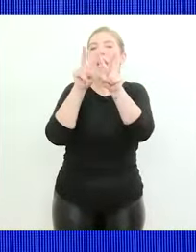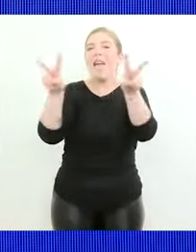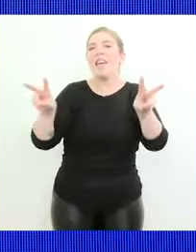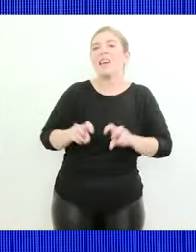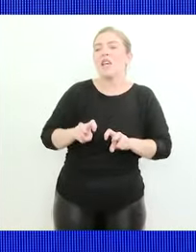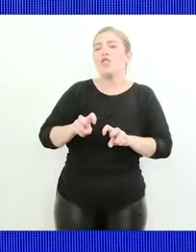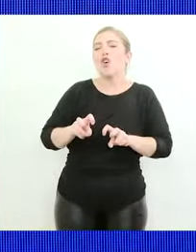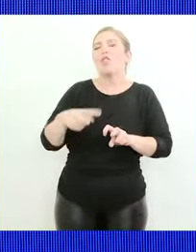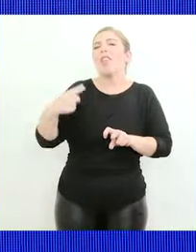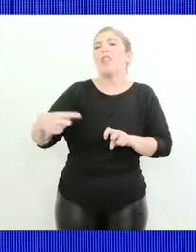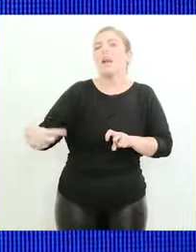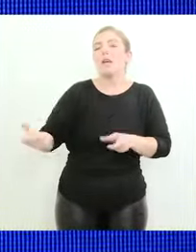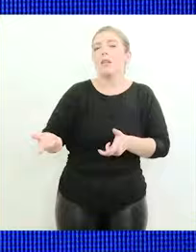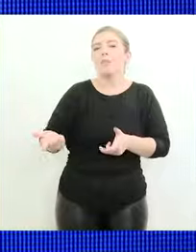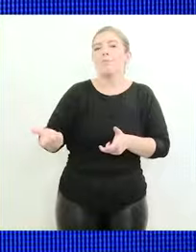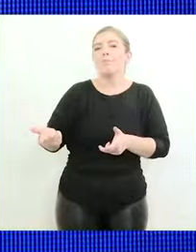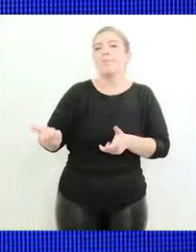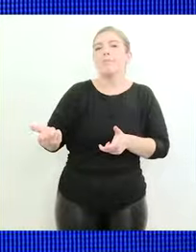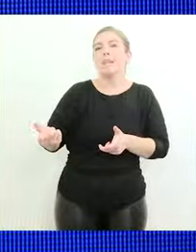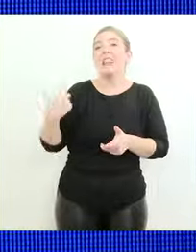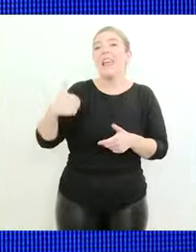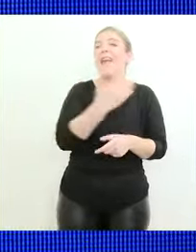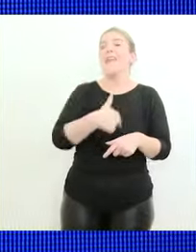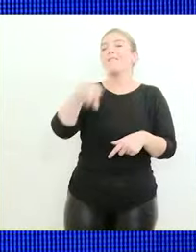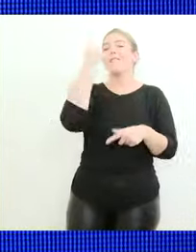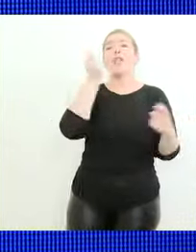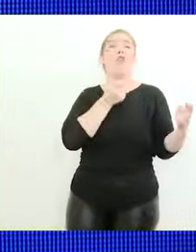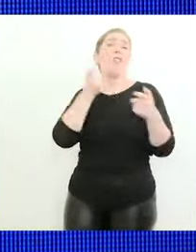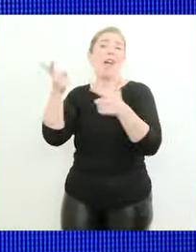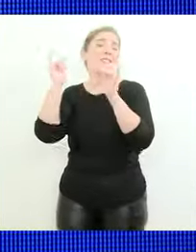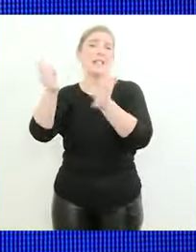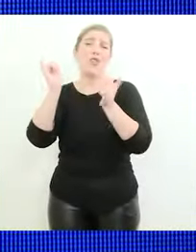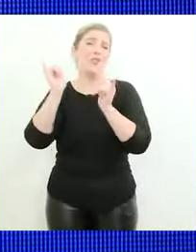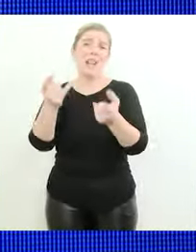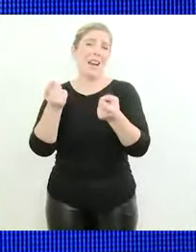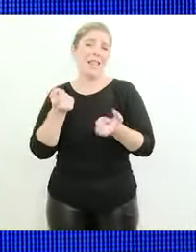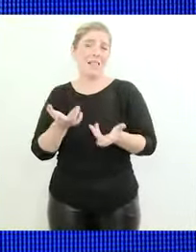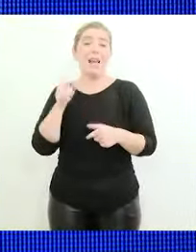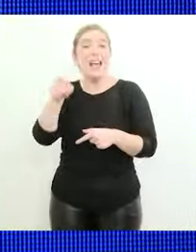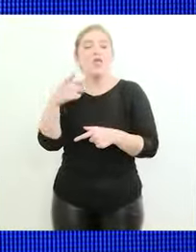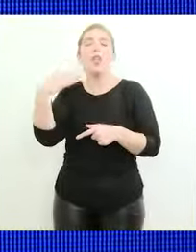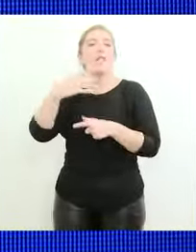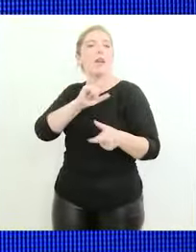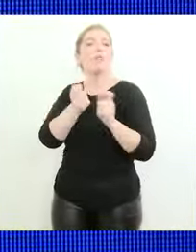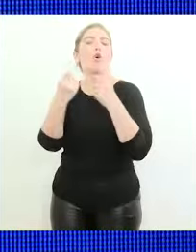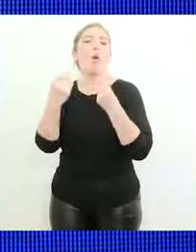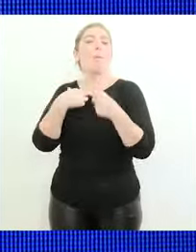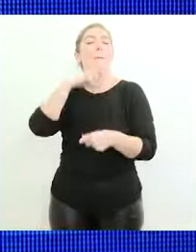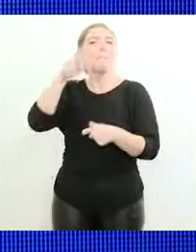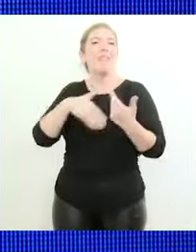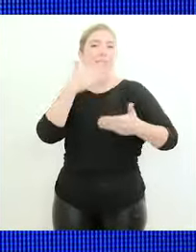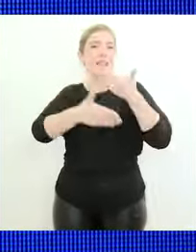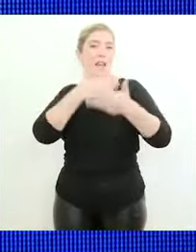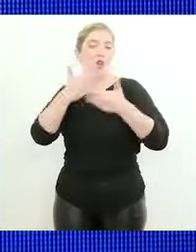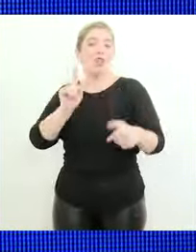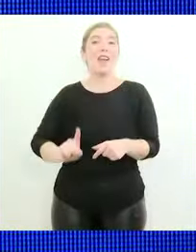de lo que brinde el Estado eso solo se corrige con un plan de desarrollo que en el norte